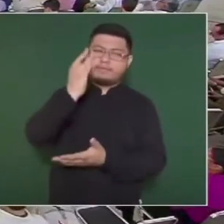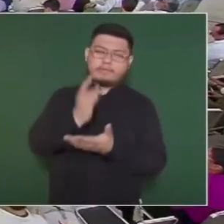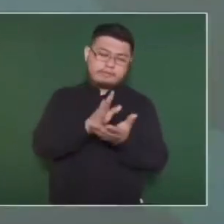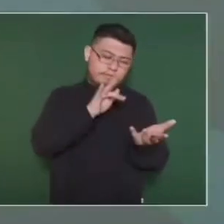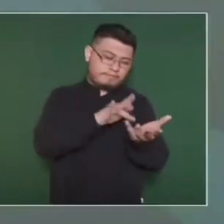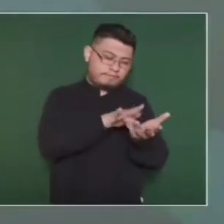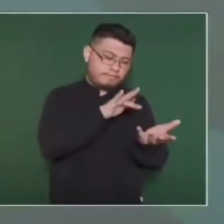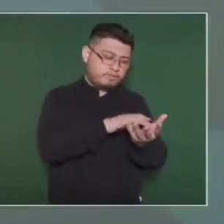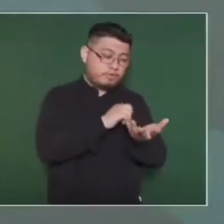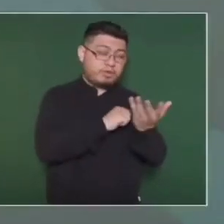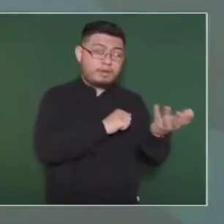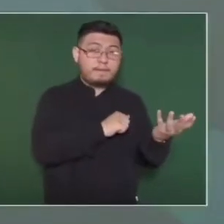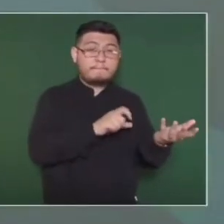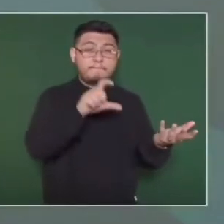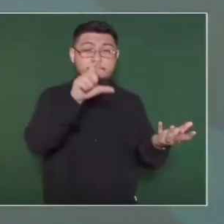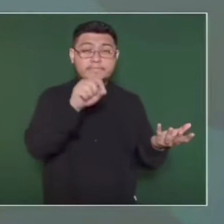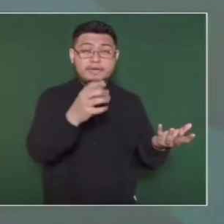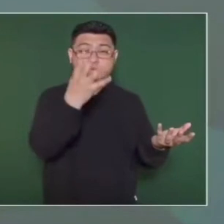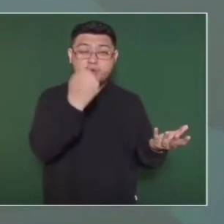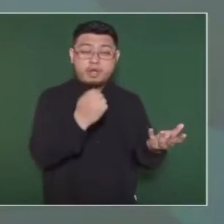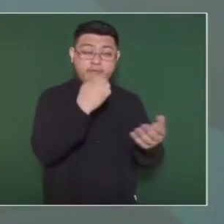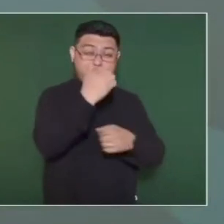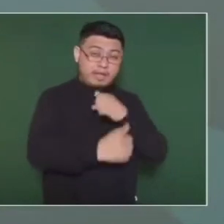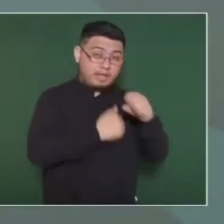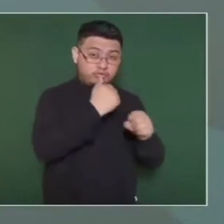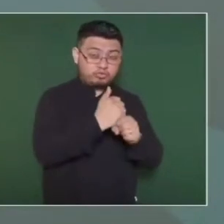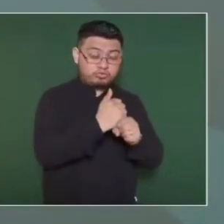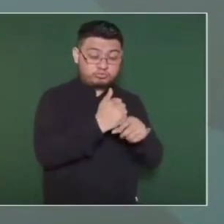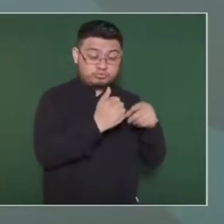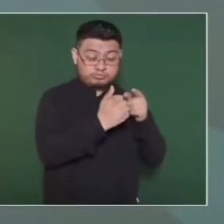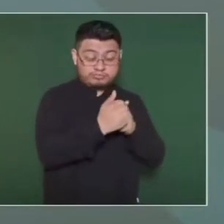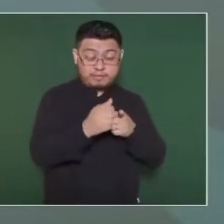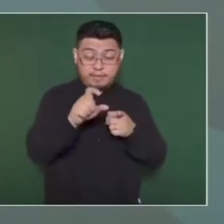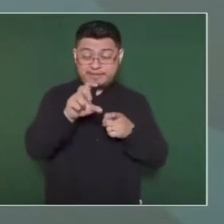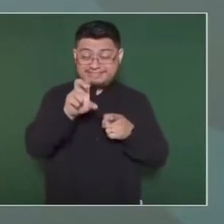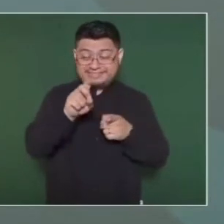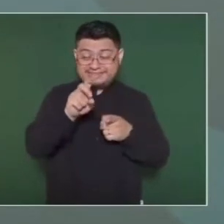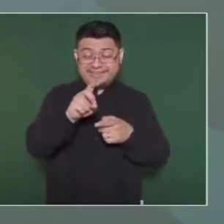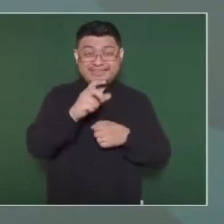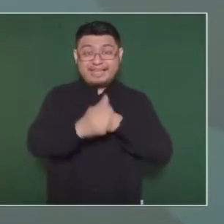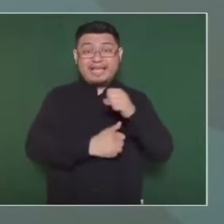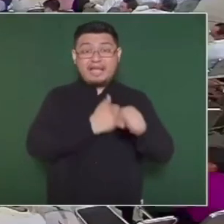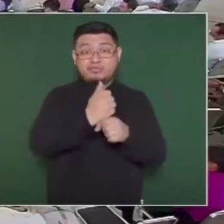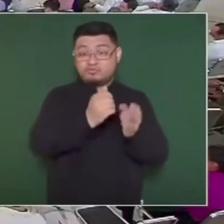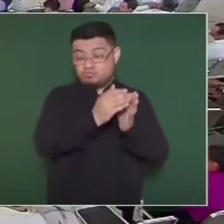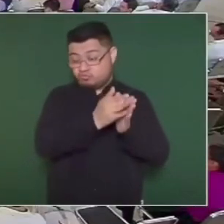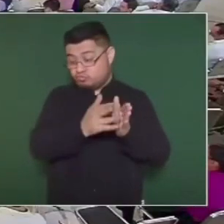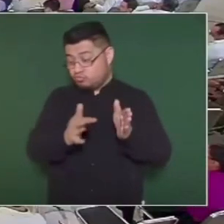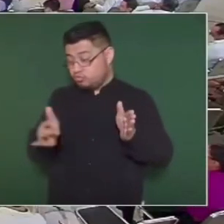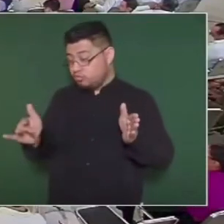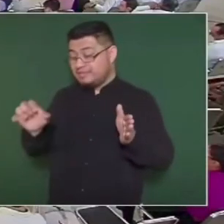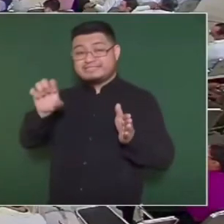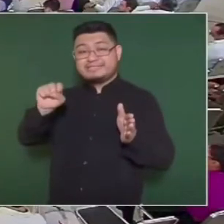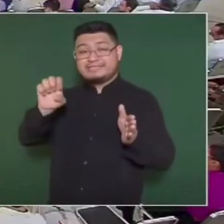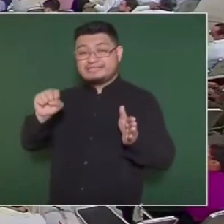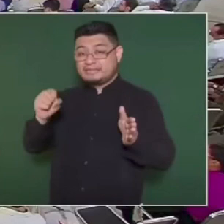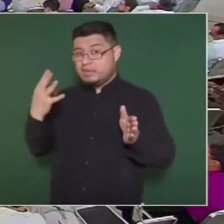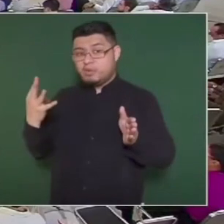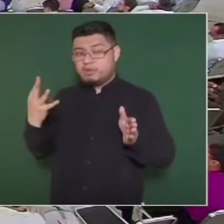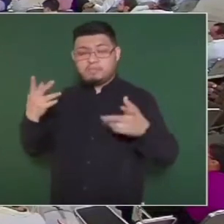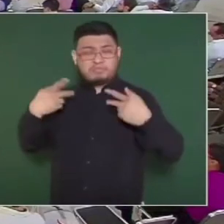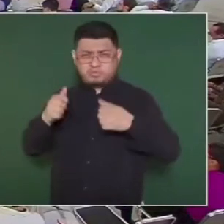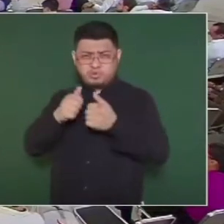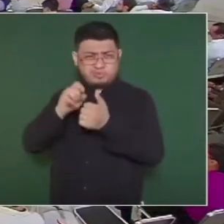hasta los 29 años y de 29 a 64 un discapacitado no